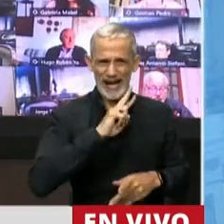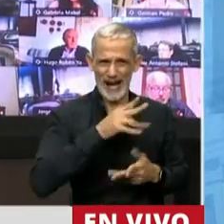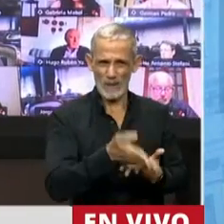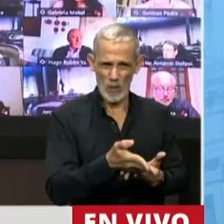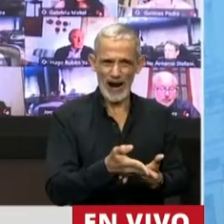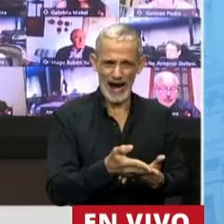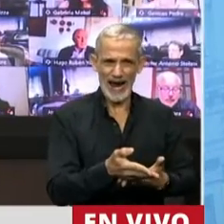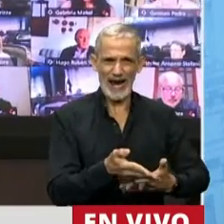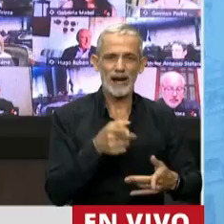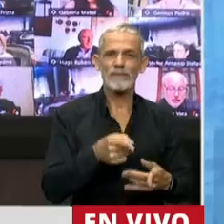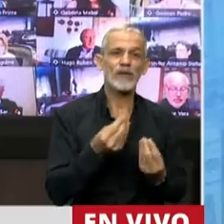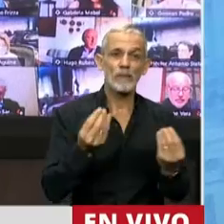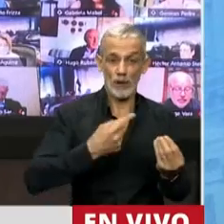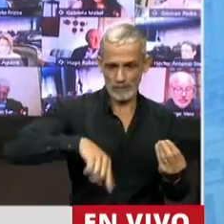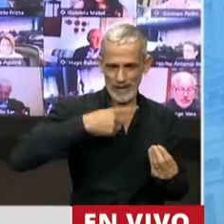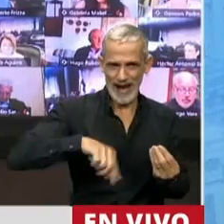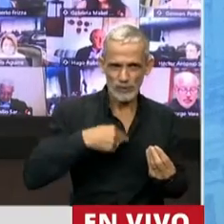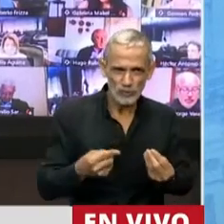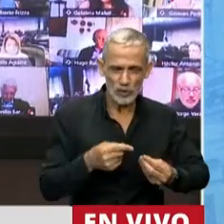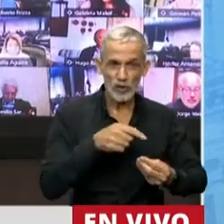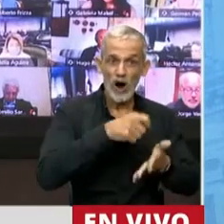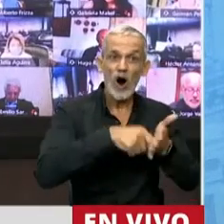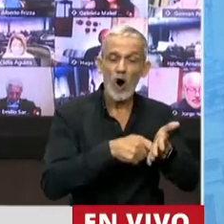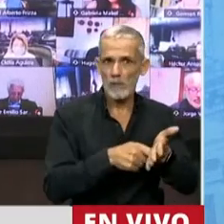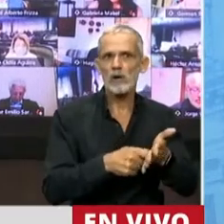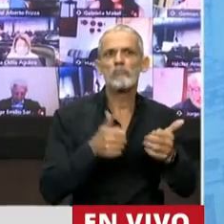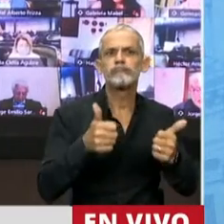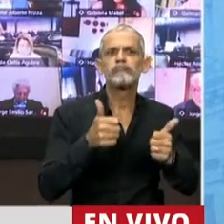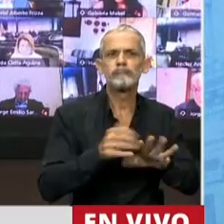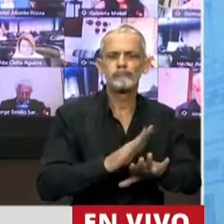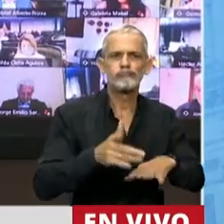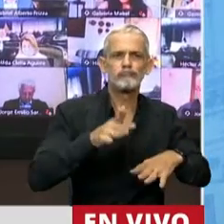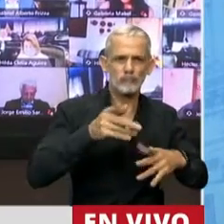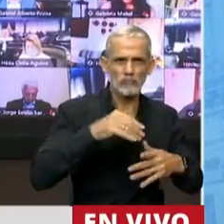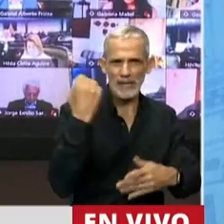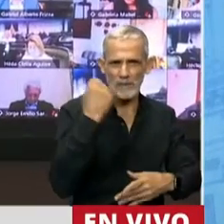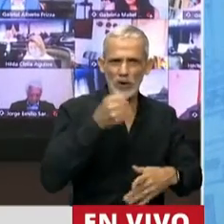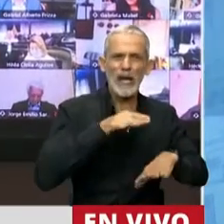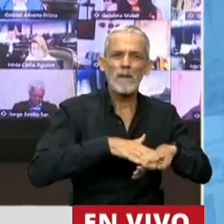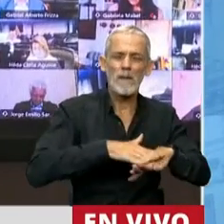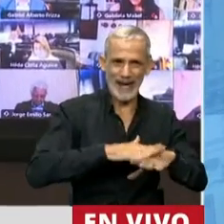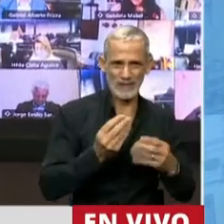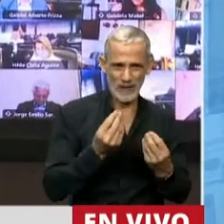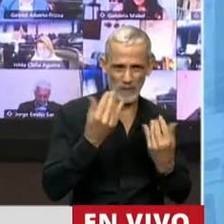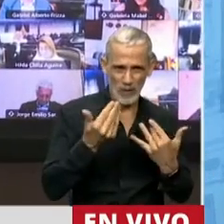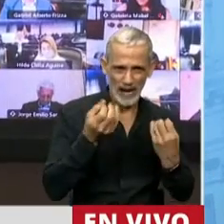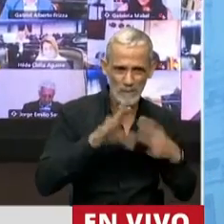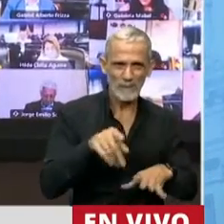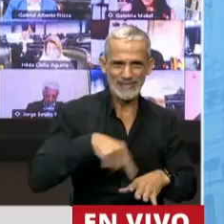Belén do Pará para nosotros fue, de alguna manera, una plataforma interesantísima para esta